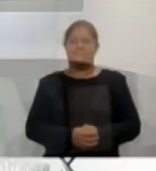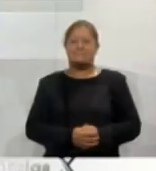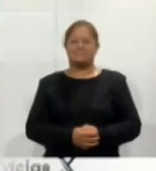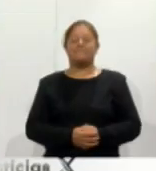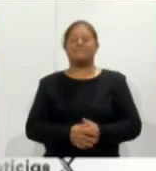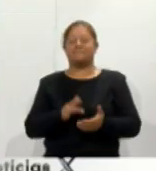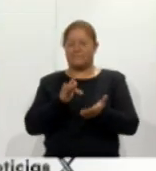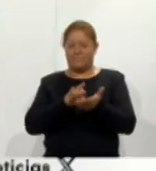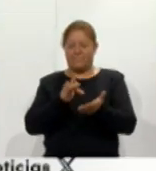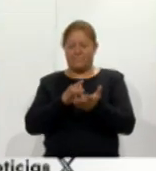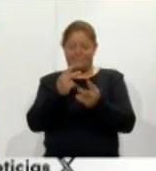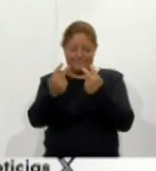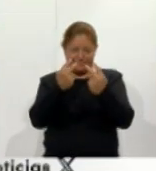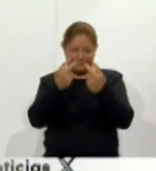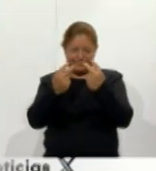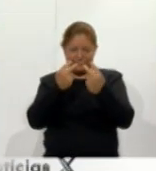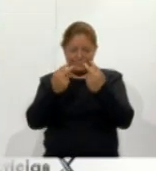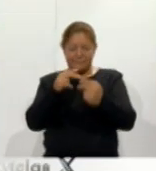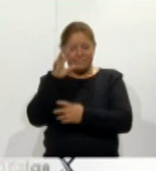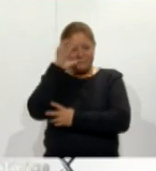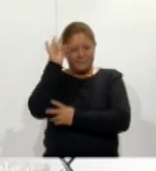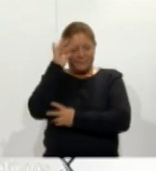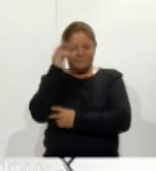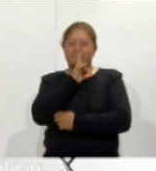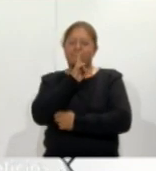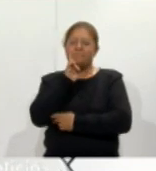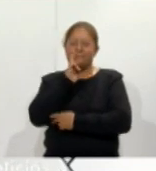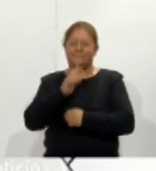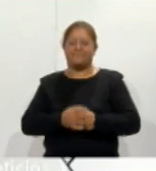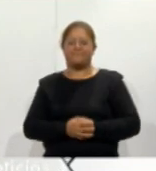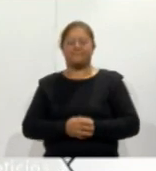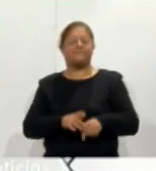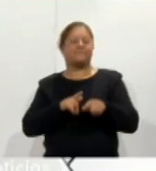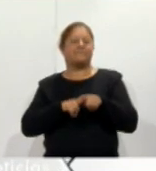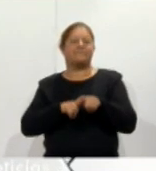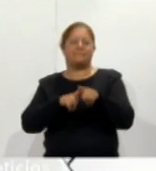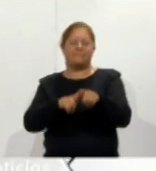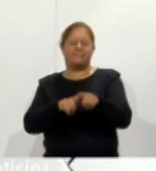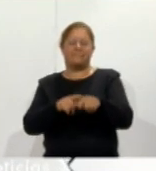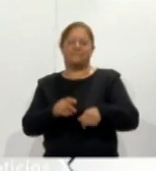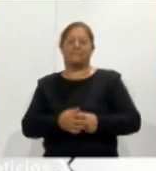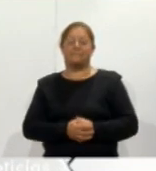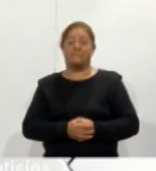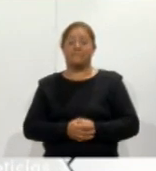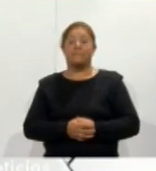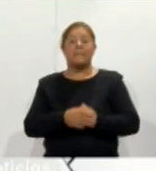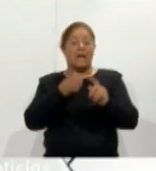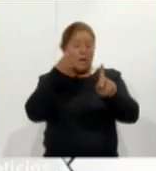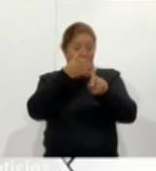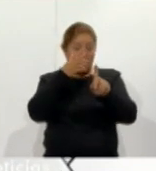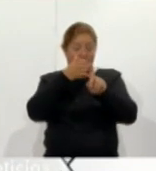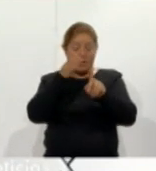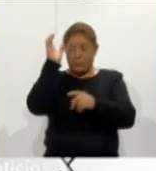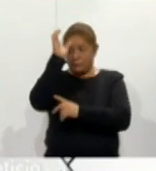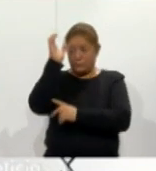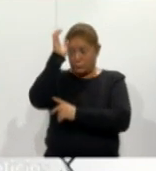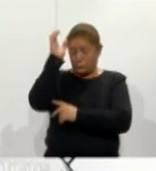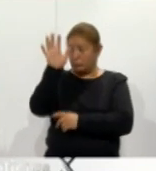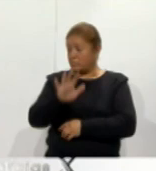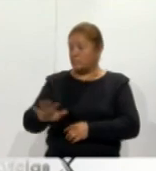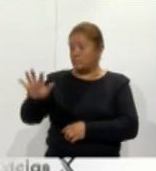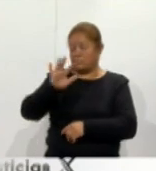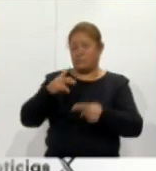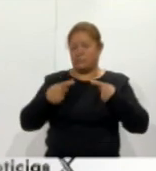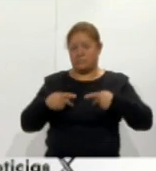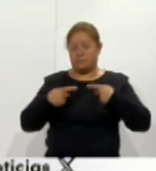acompañándonos en Coracyt Noticias Continuamos con más información con el objetivo de concientizar a la población